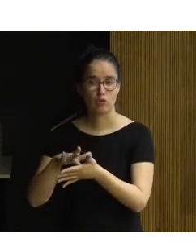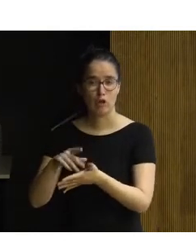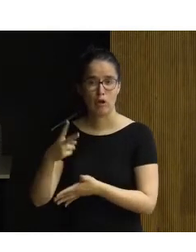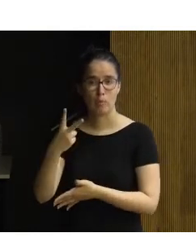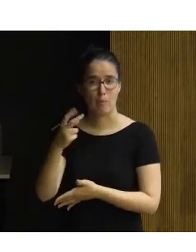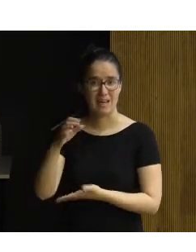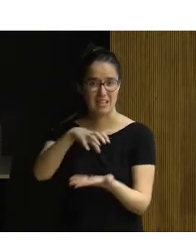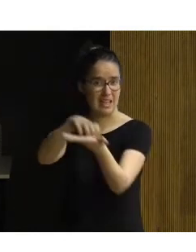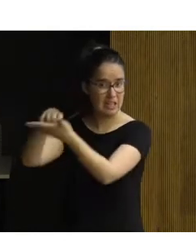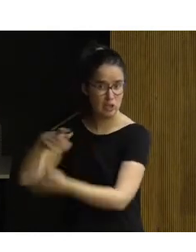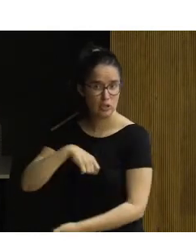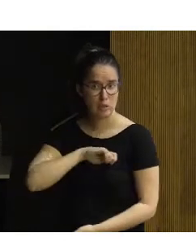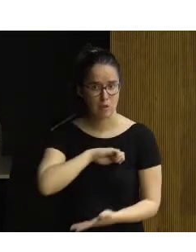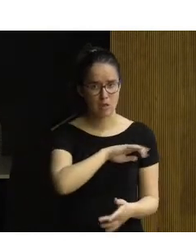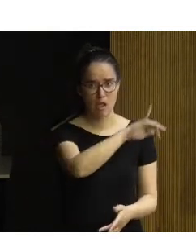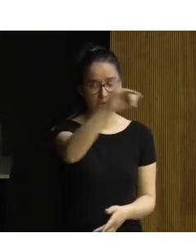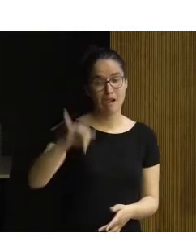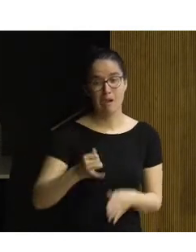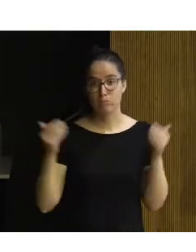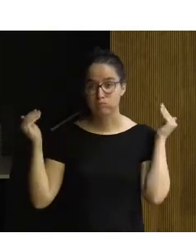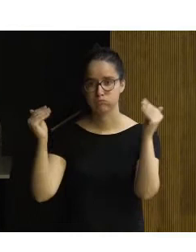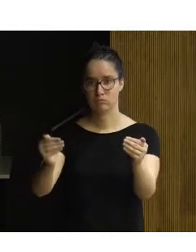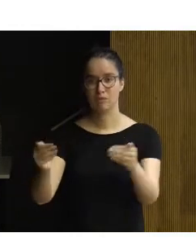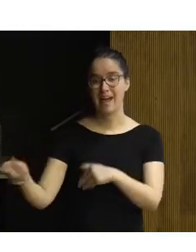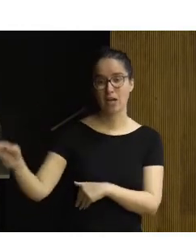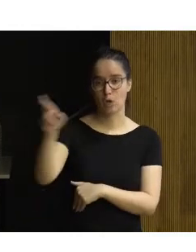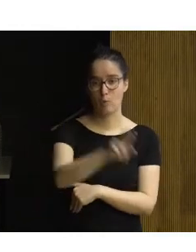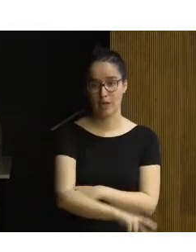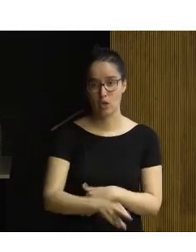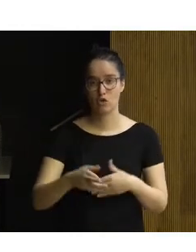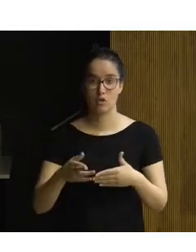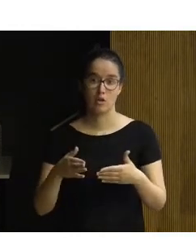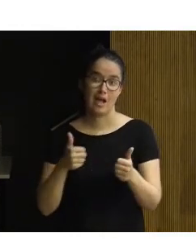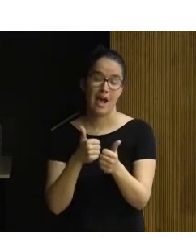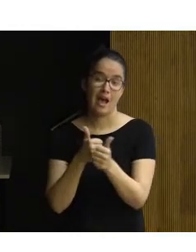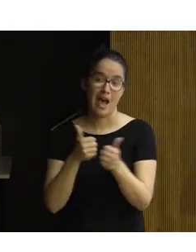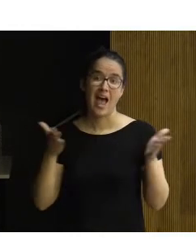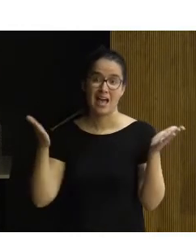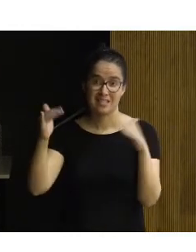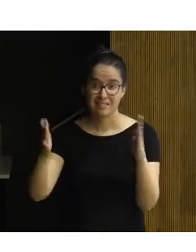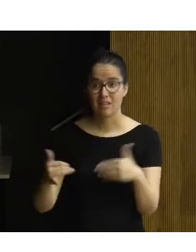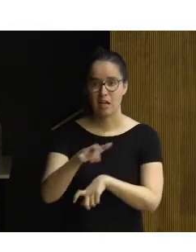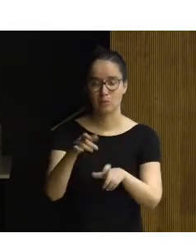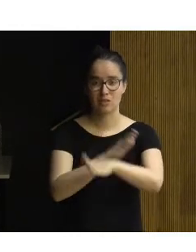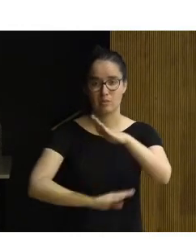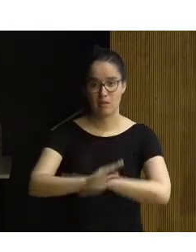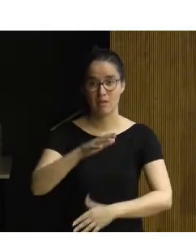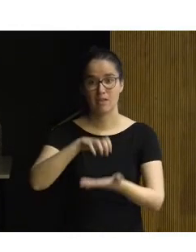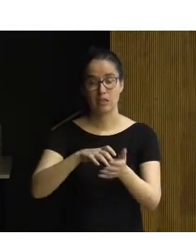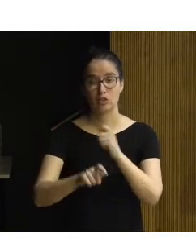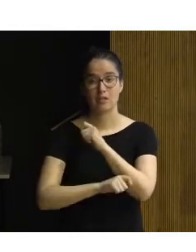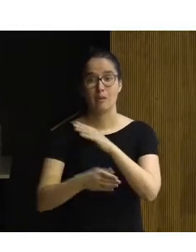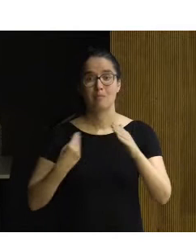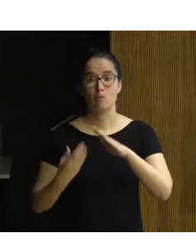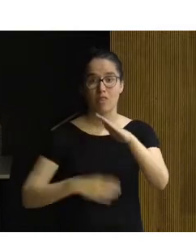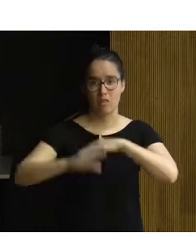a 20 centros en toda España orientados a la recuperación y a la asistencia de personas con discapacidad. Y tiene centros clave como el CEAPAT,